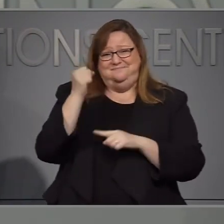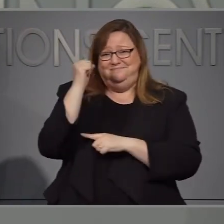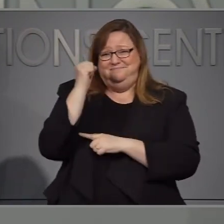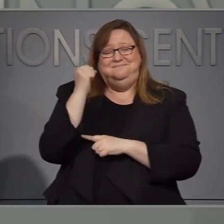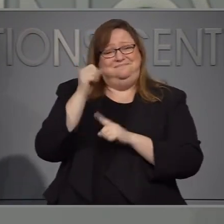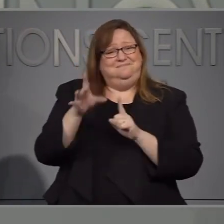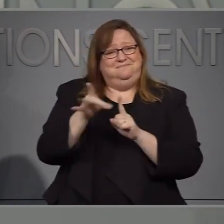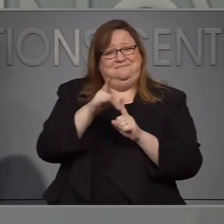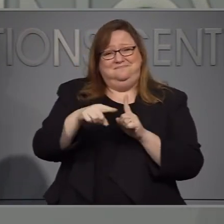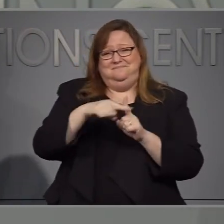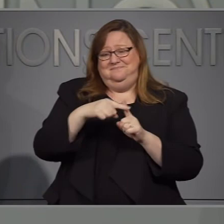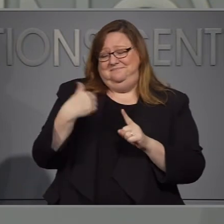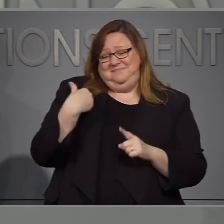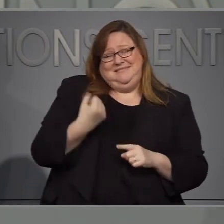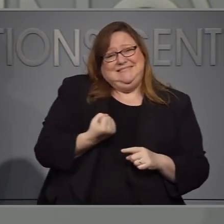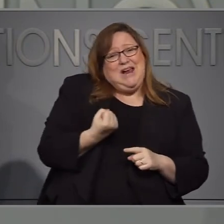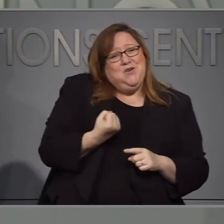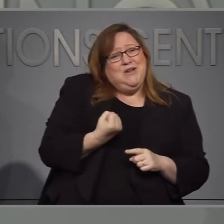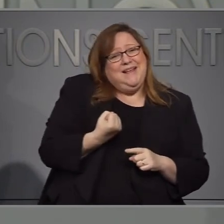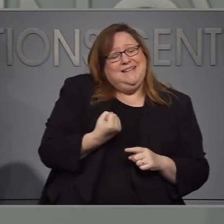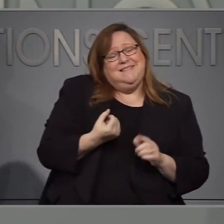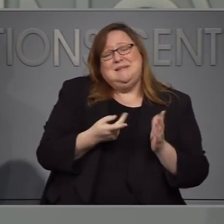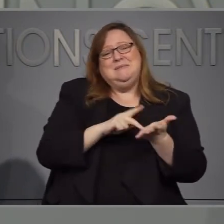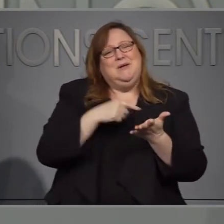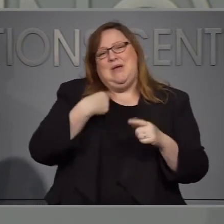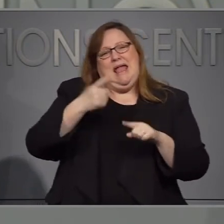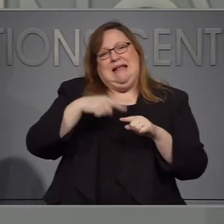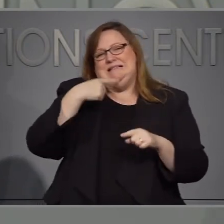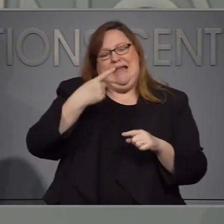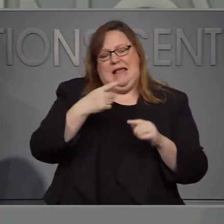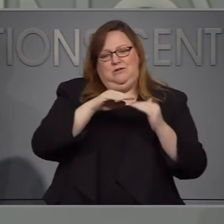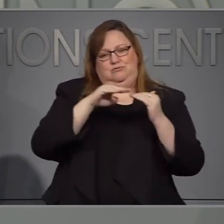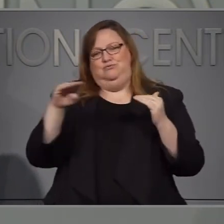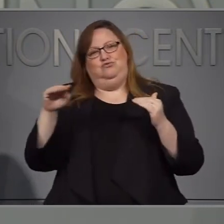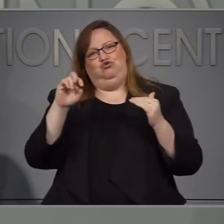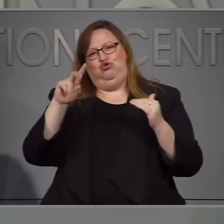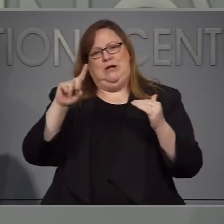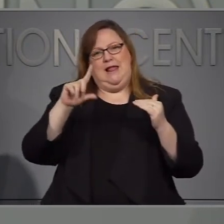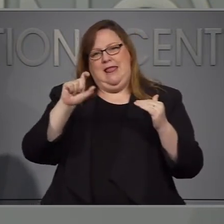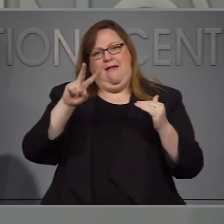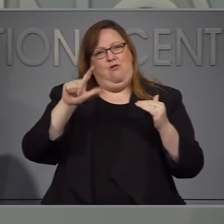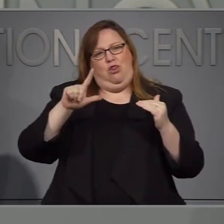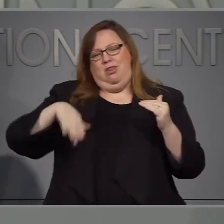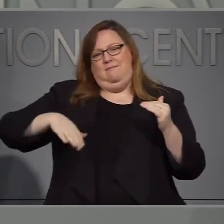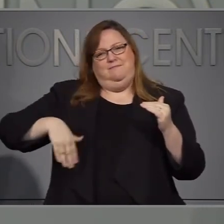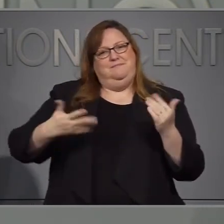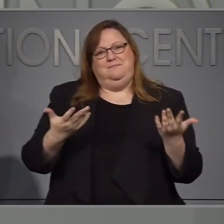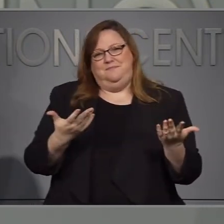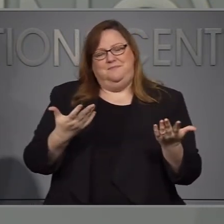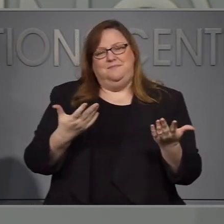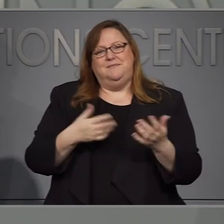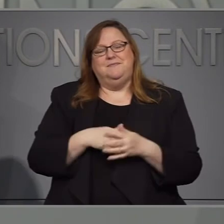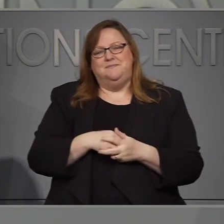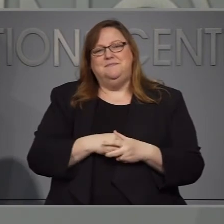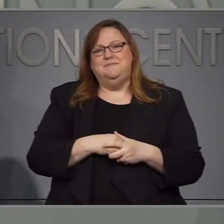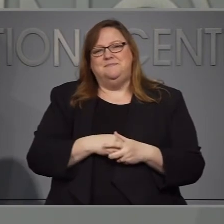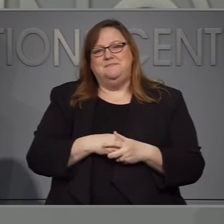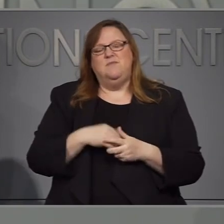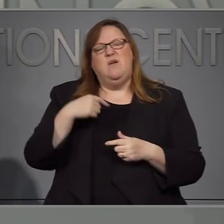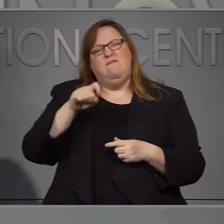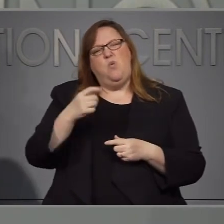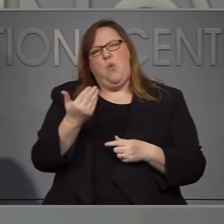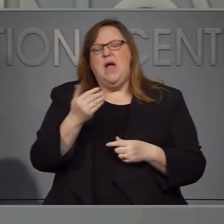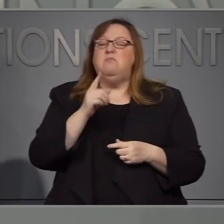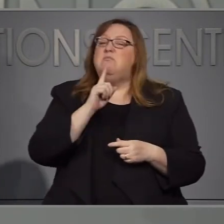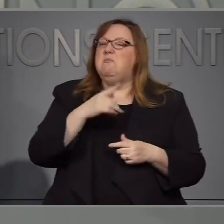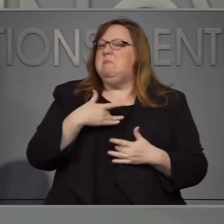día muy alto de es que tenemos que más días para ver qué es lo que está pasando hoy y como yo les he dicho Juan